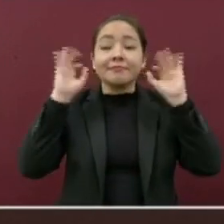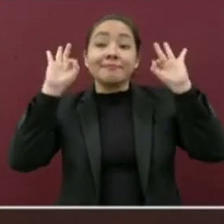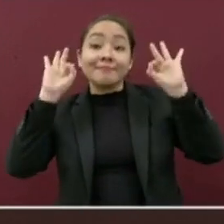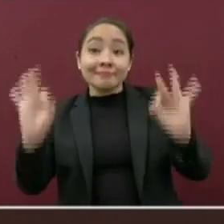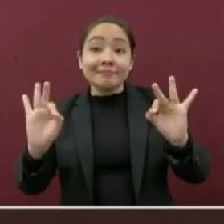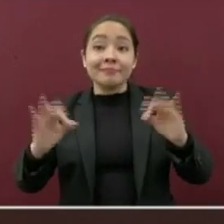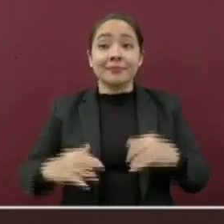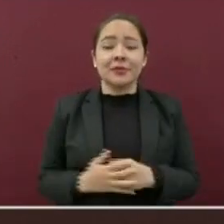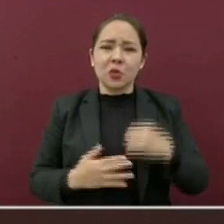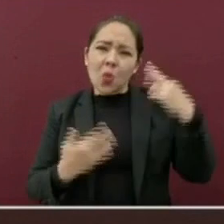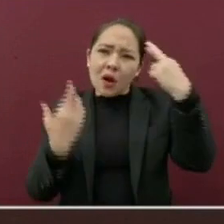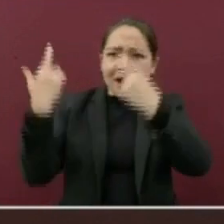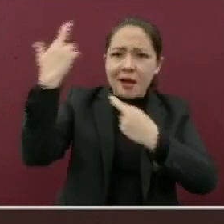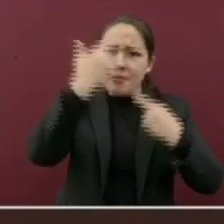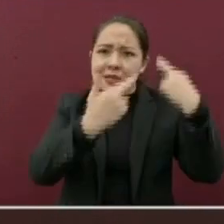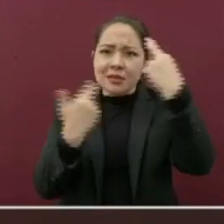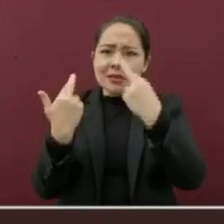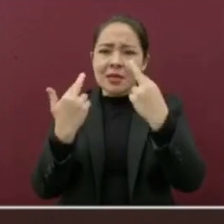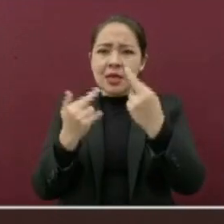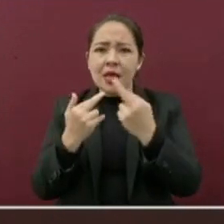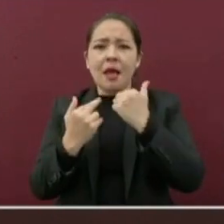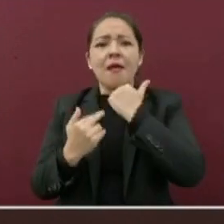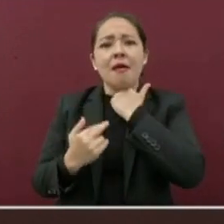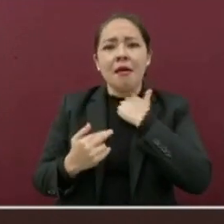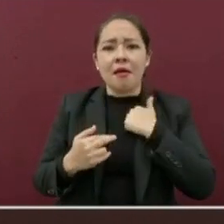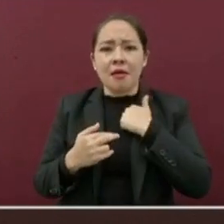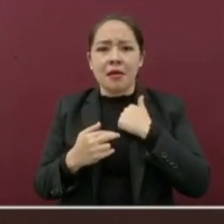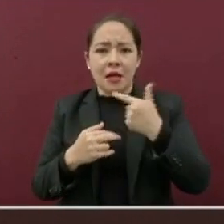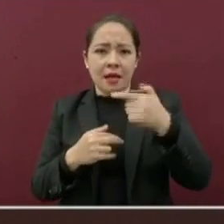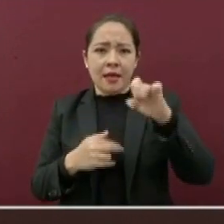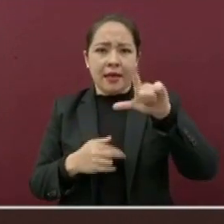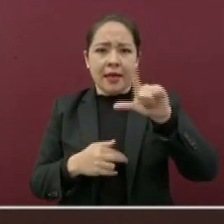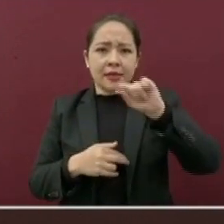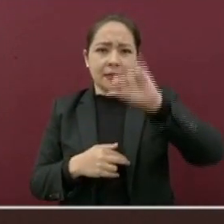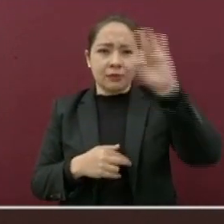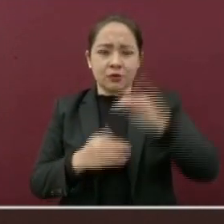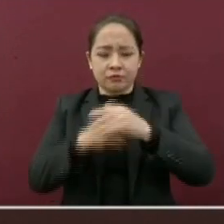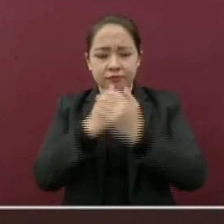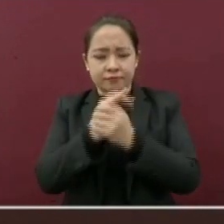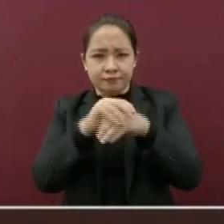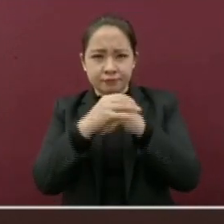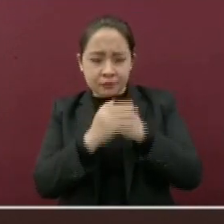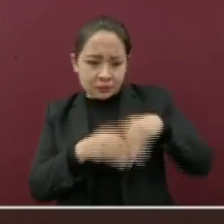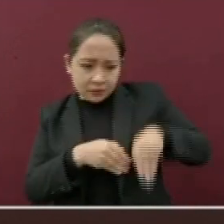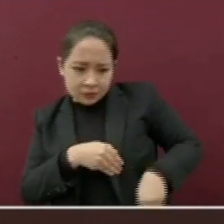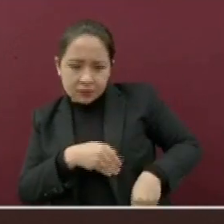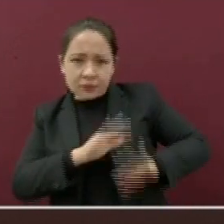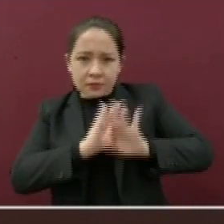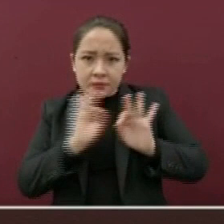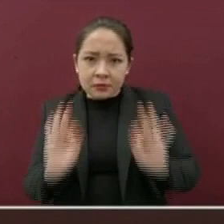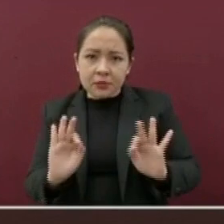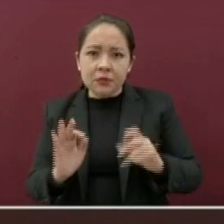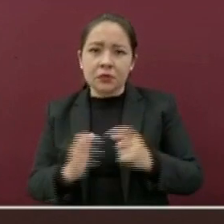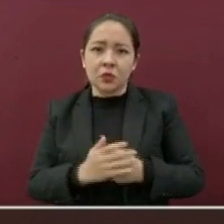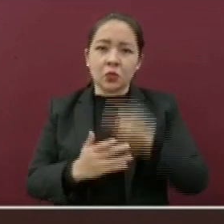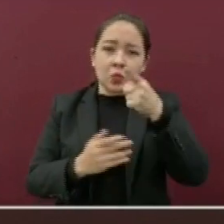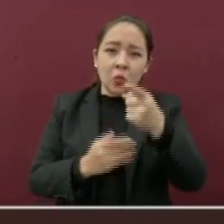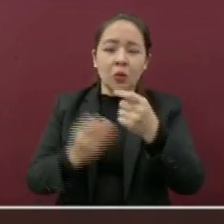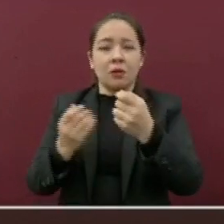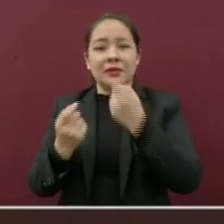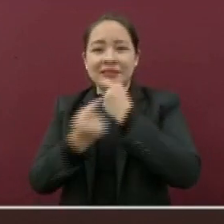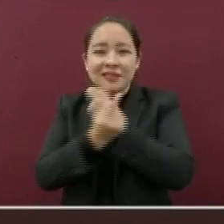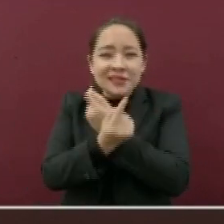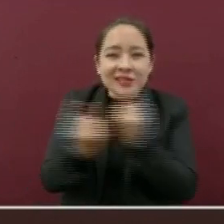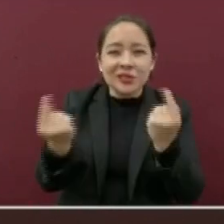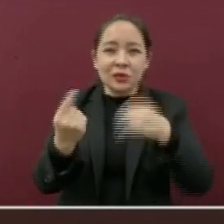Revise que lleve consigo alcohol gel al 70%. De preferencia, no lleve a infantes y